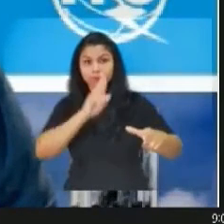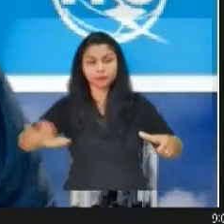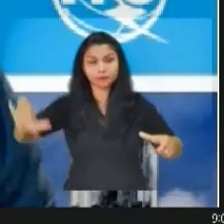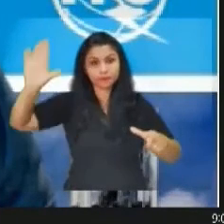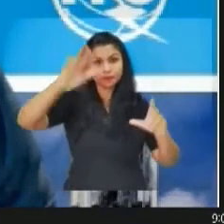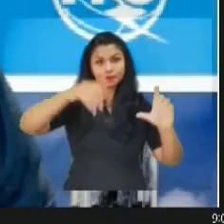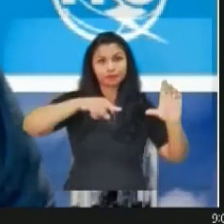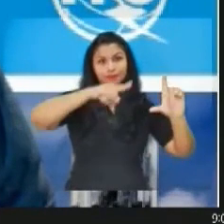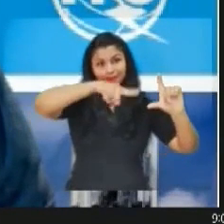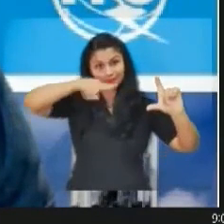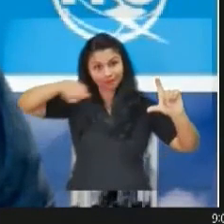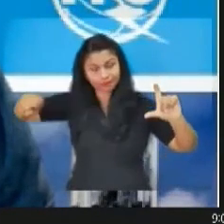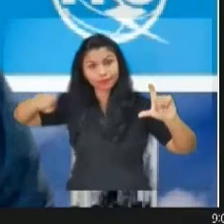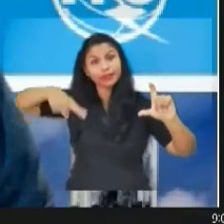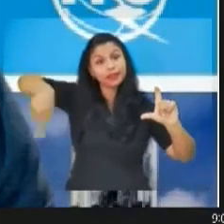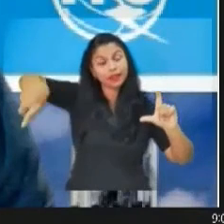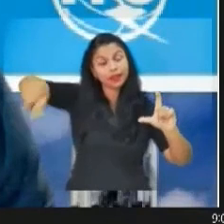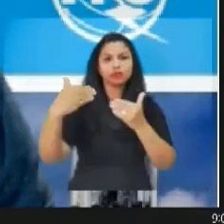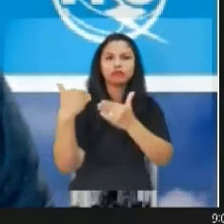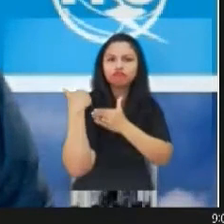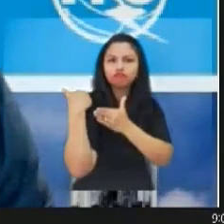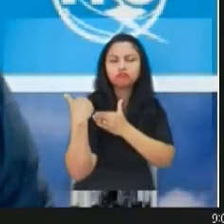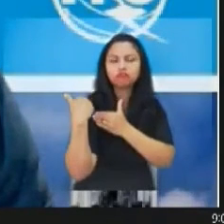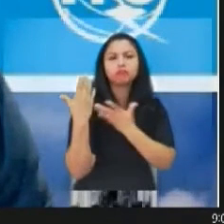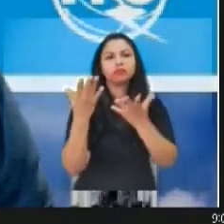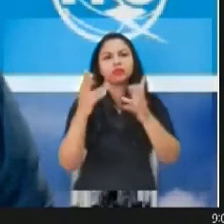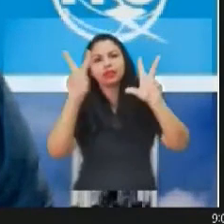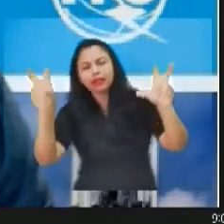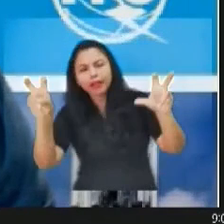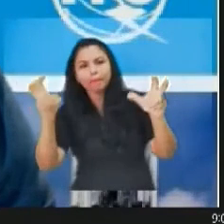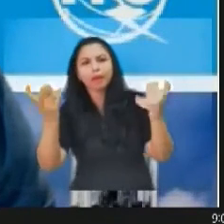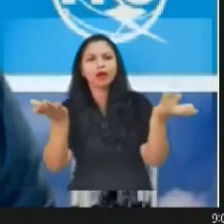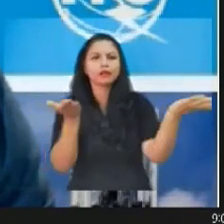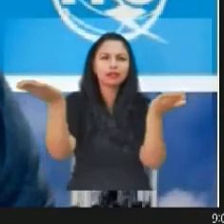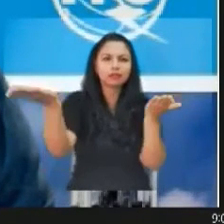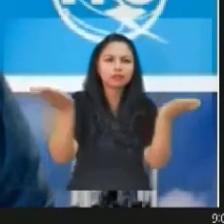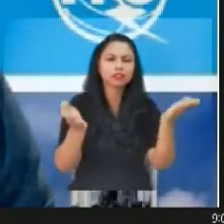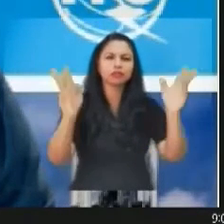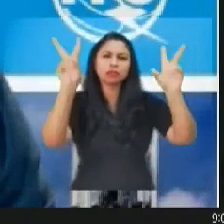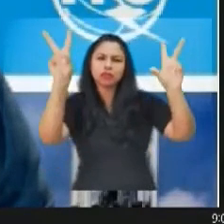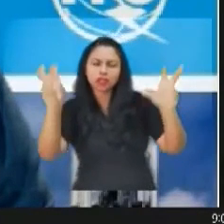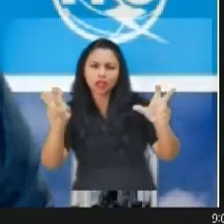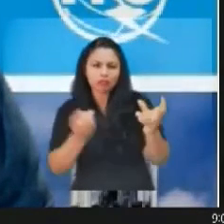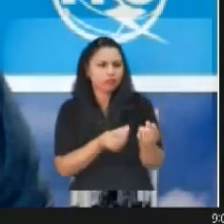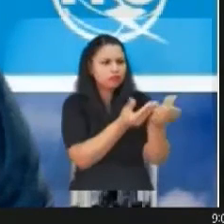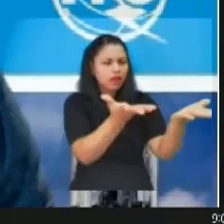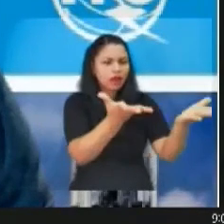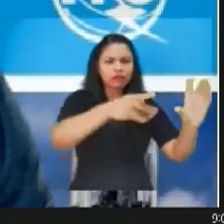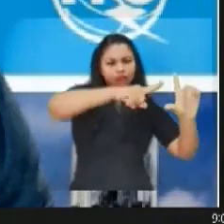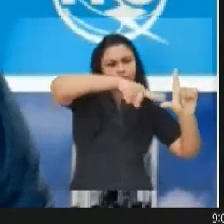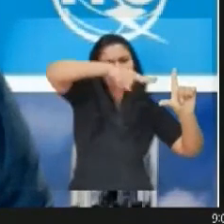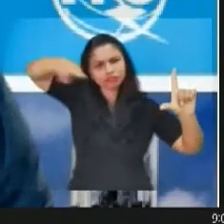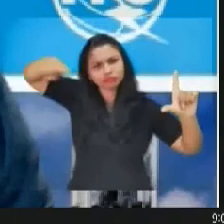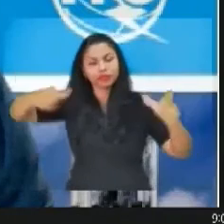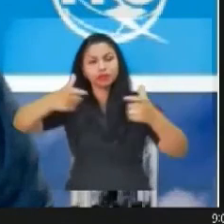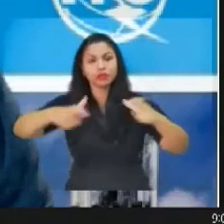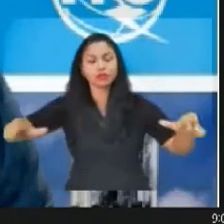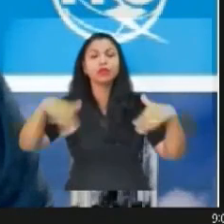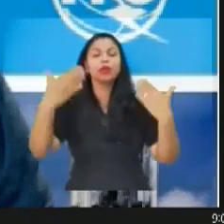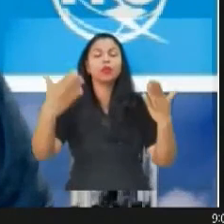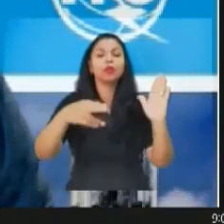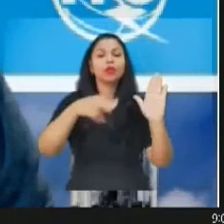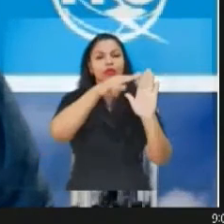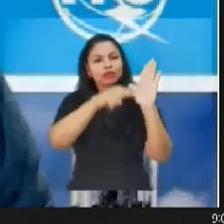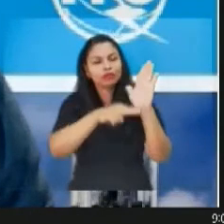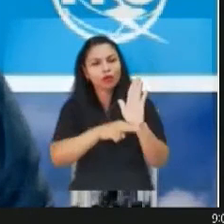asignar estos recursos en forma racional, eficiente y económica, de conformidad con las disposiciones del reglamento de radiocomunicaciones de la UIT.